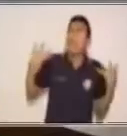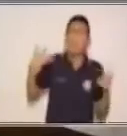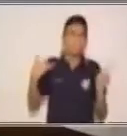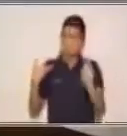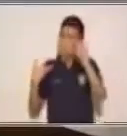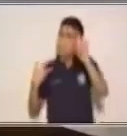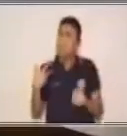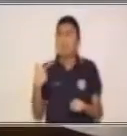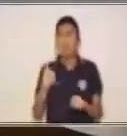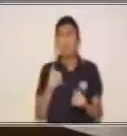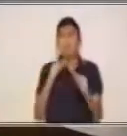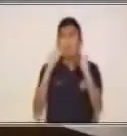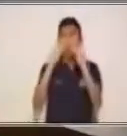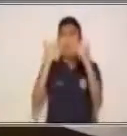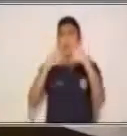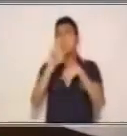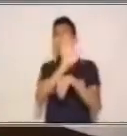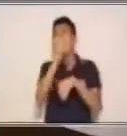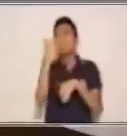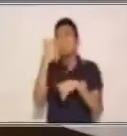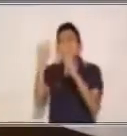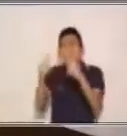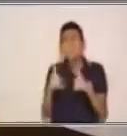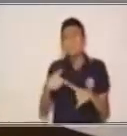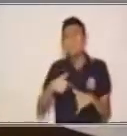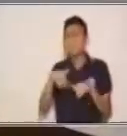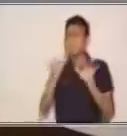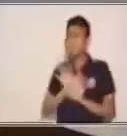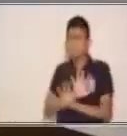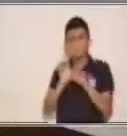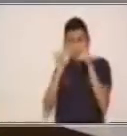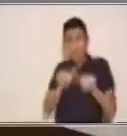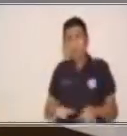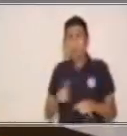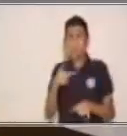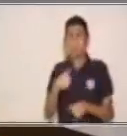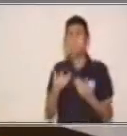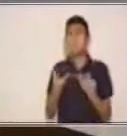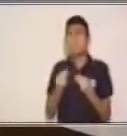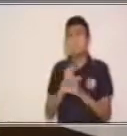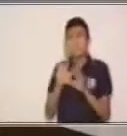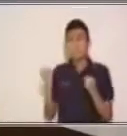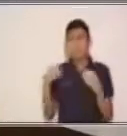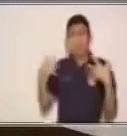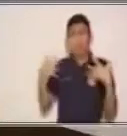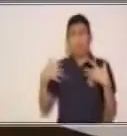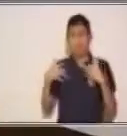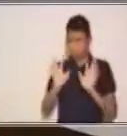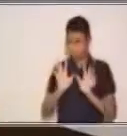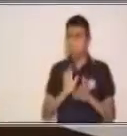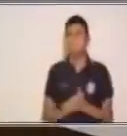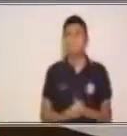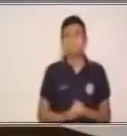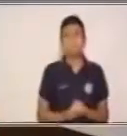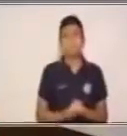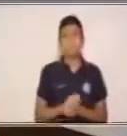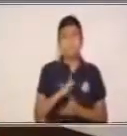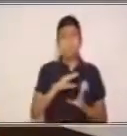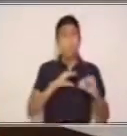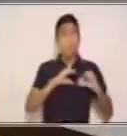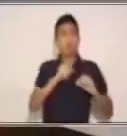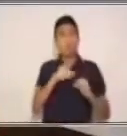Ni salir a jugar, me calma la tranquilidad. Mi